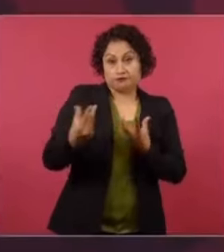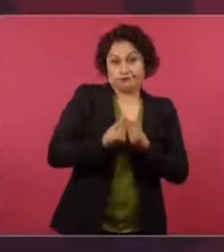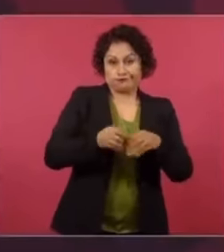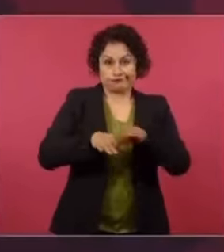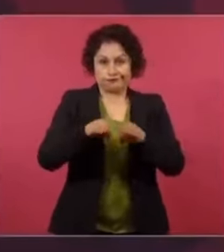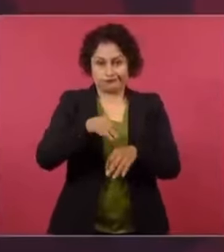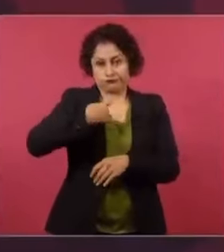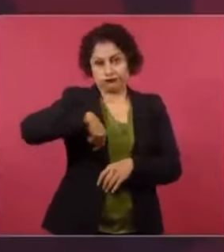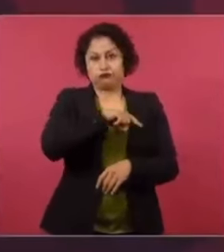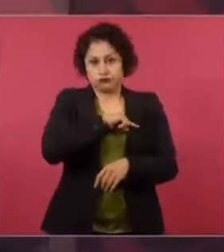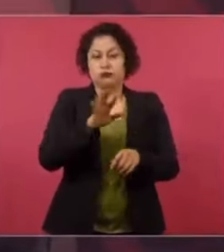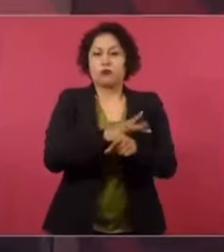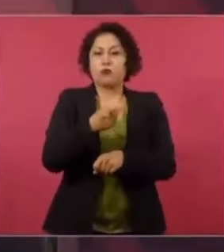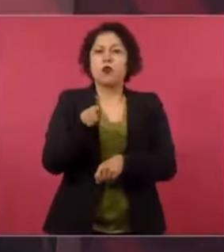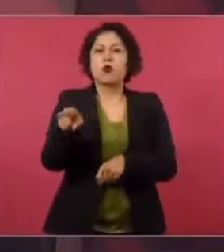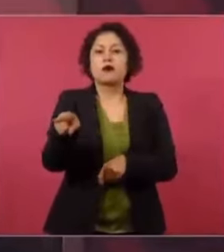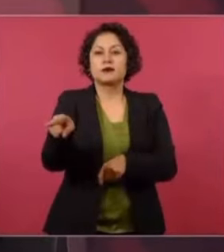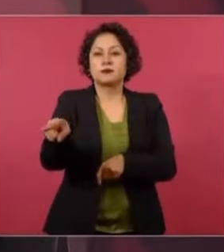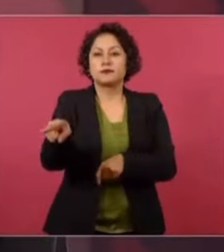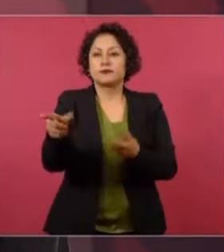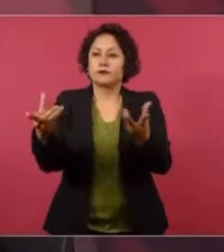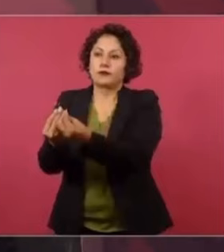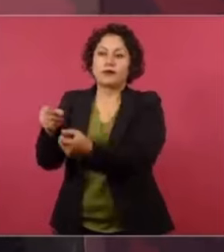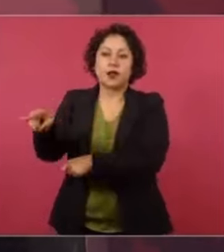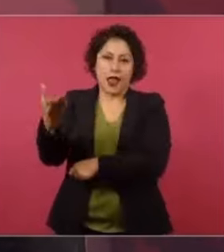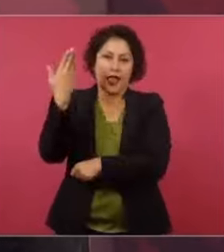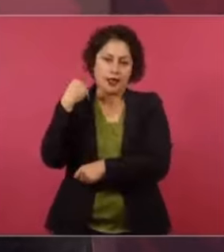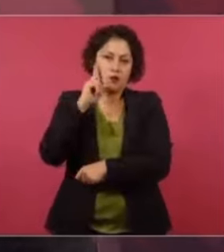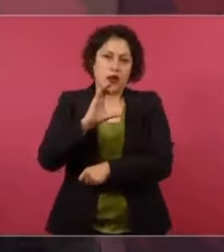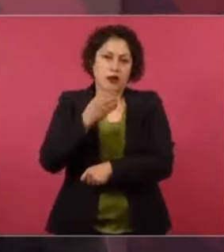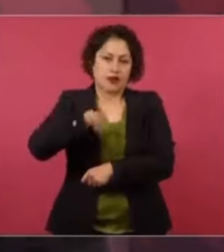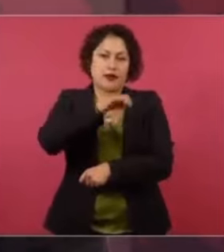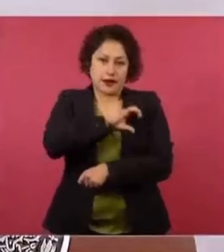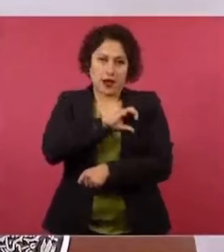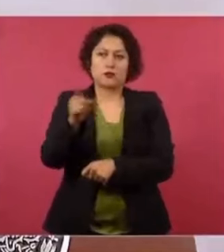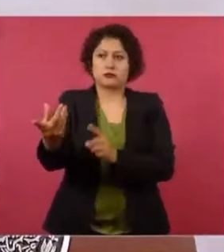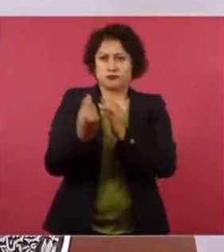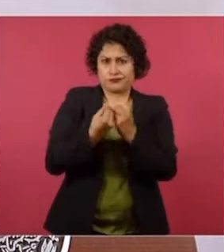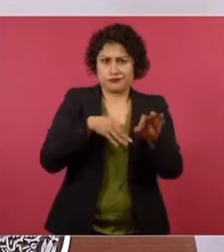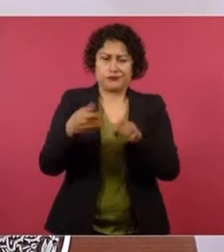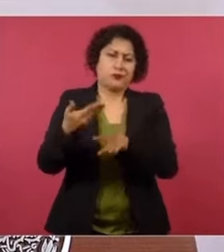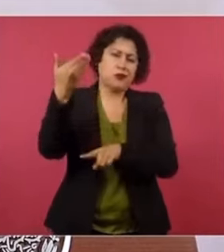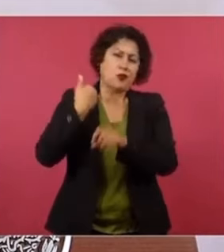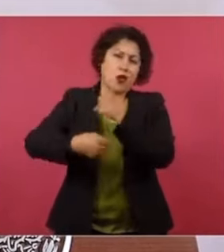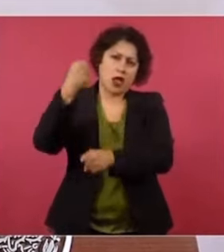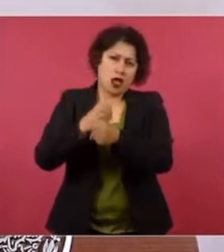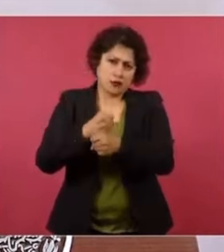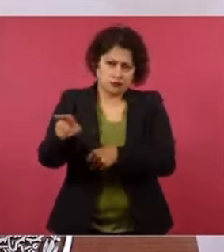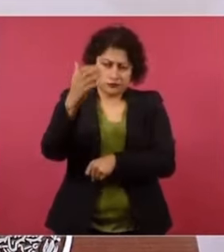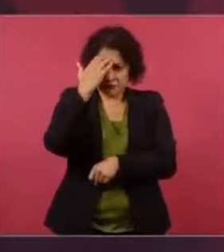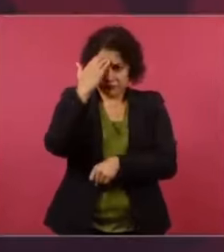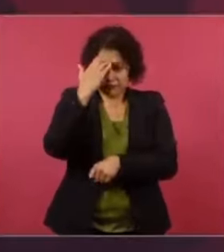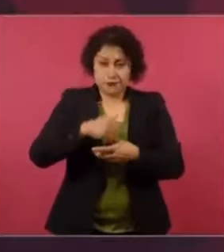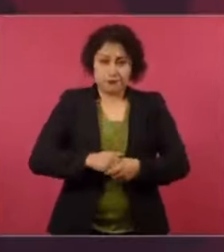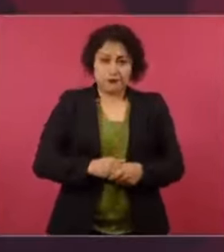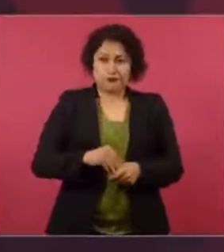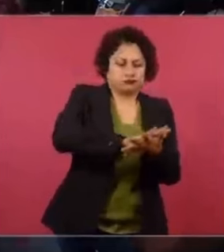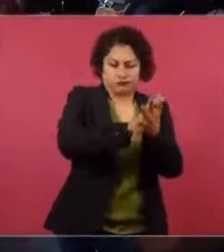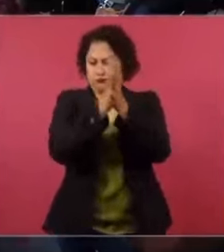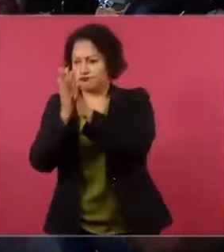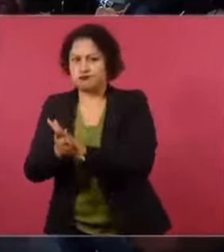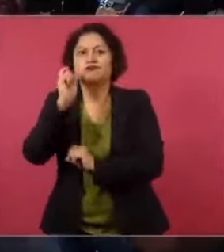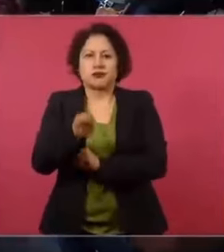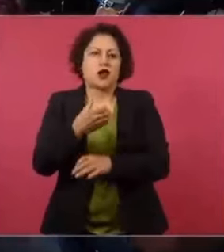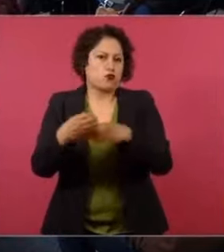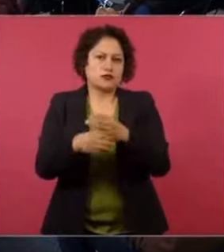porque trabajó con Claudia y conmigo desde hace años. Nos conocemos, creo que más de 20 años.